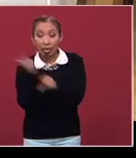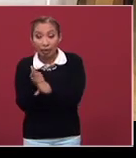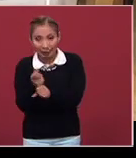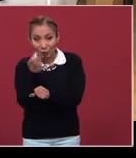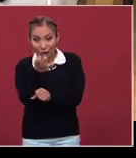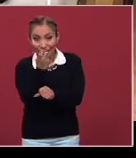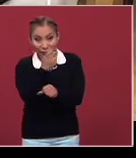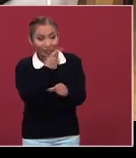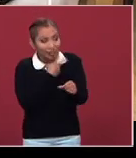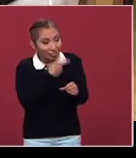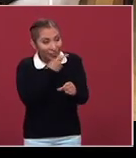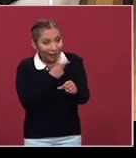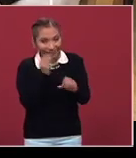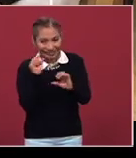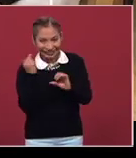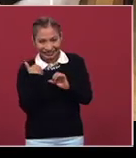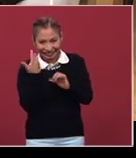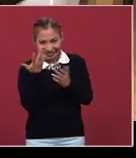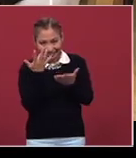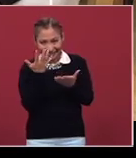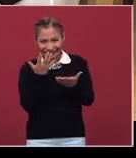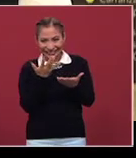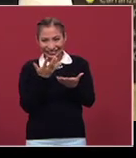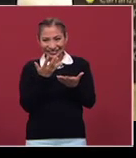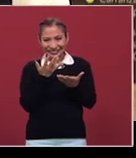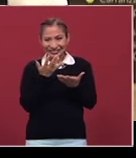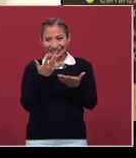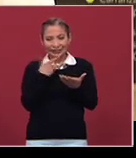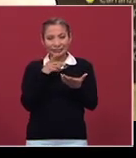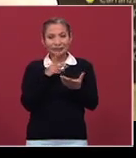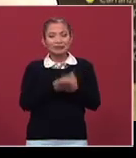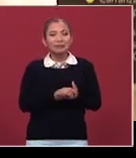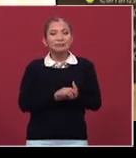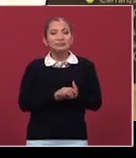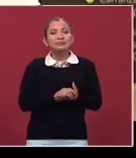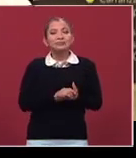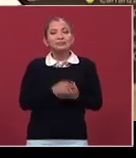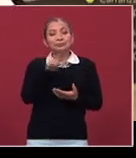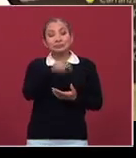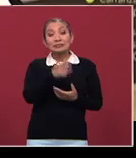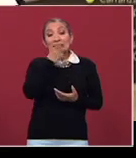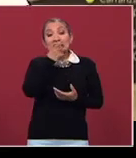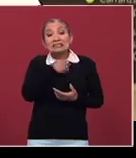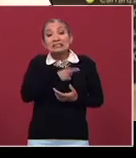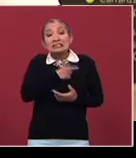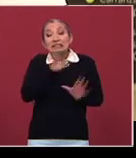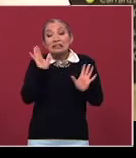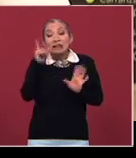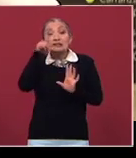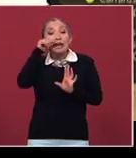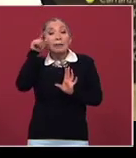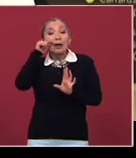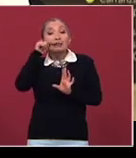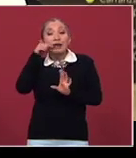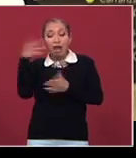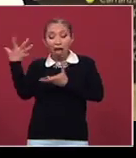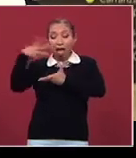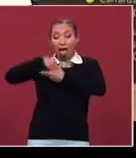de estas recientes lecturas por la exposición de que dicen que Zapata tenía